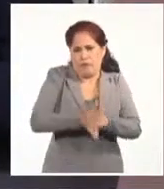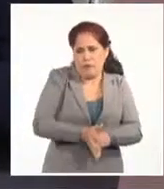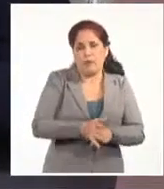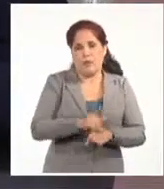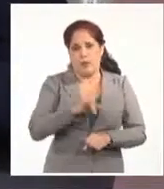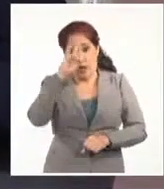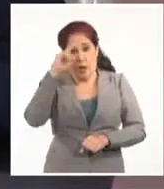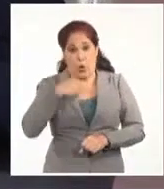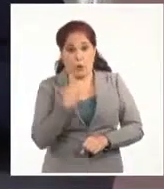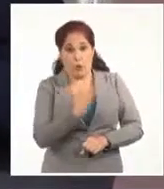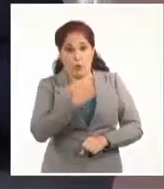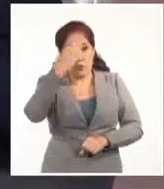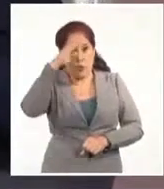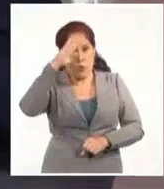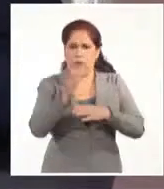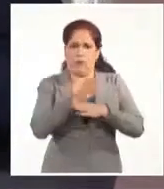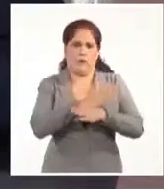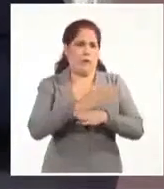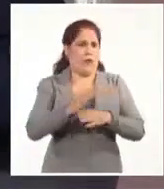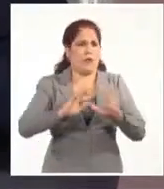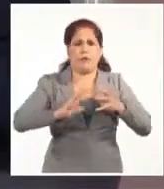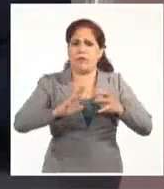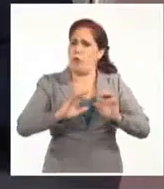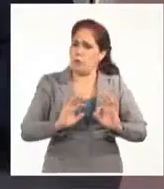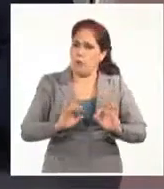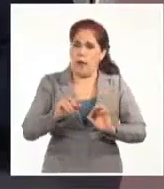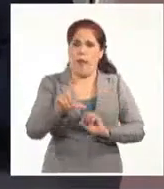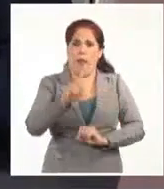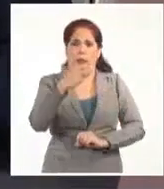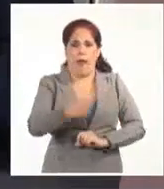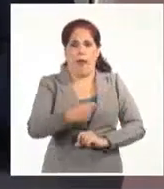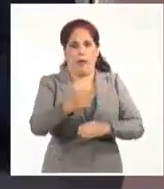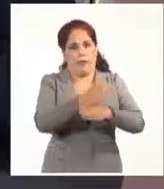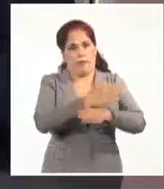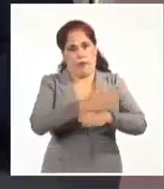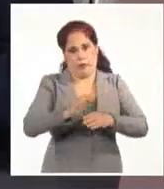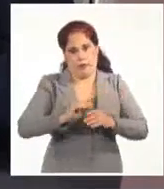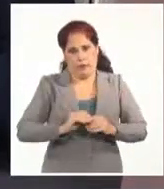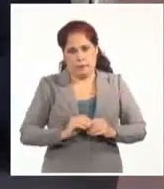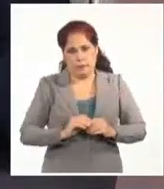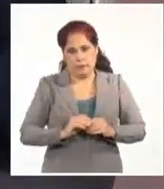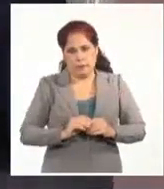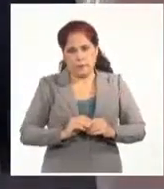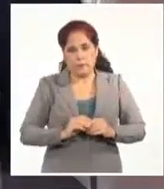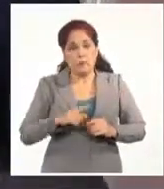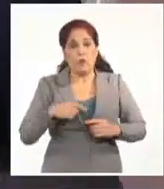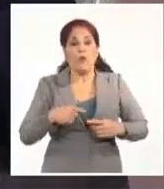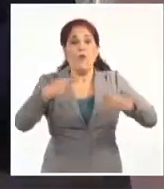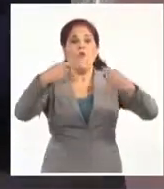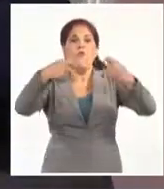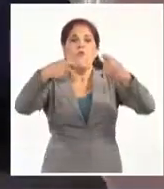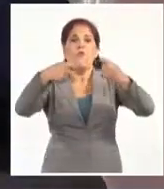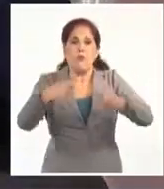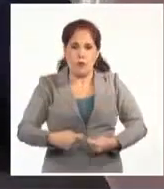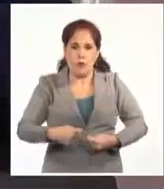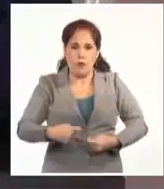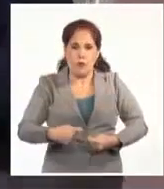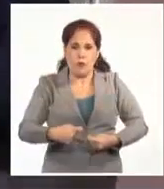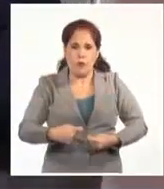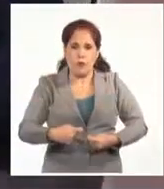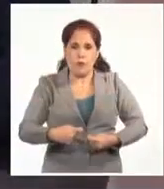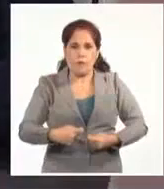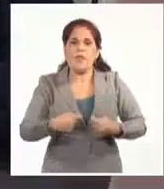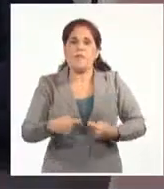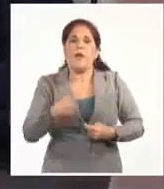Nosotros, como decía Bruno, aplicamos nuestras leyes. Y las aplicamos con firmeza y escrupulosamente, y escrupuloso